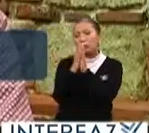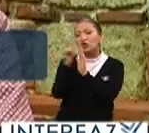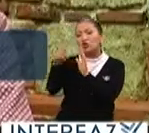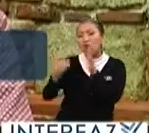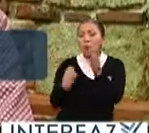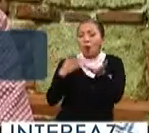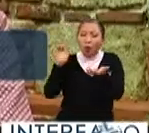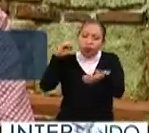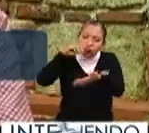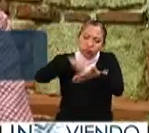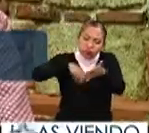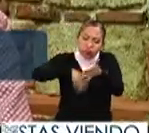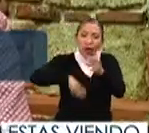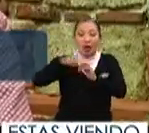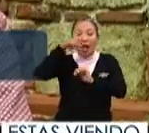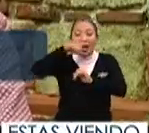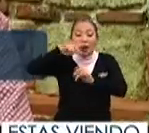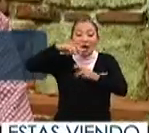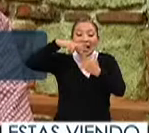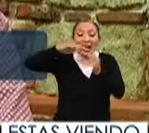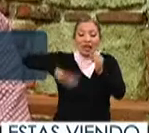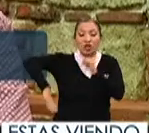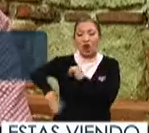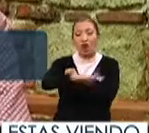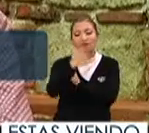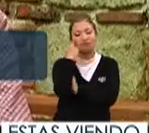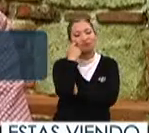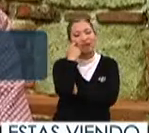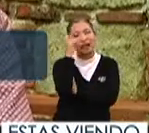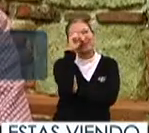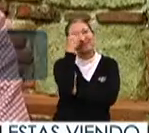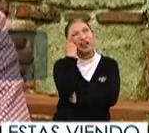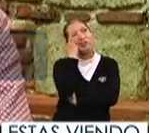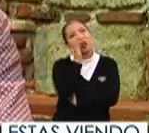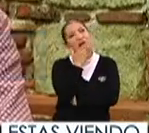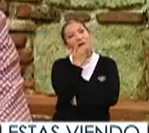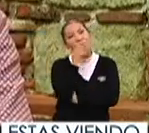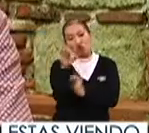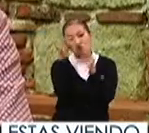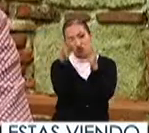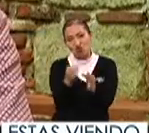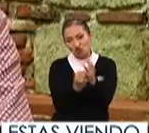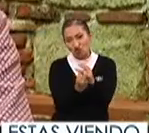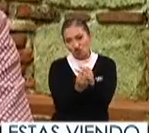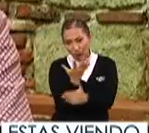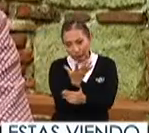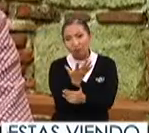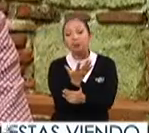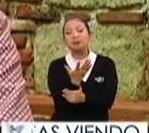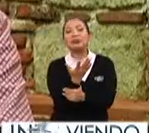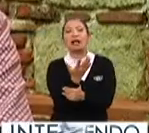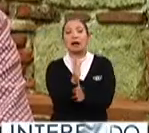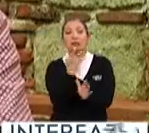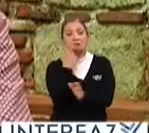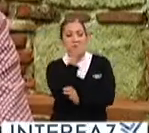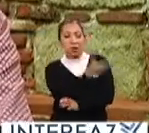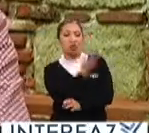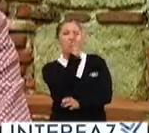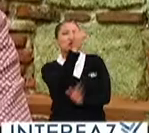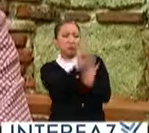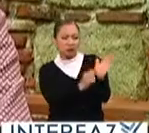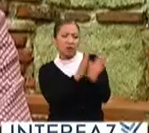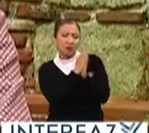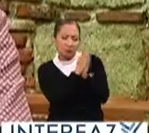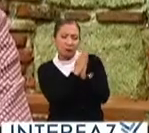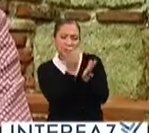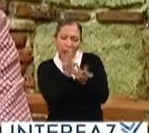adaptación de una lengua de la región. Sin haber vuelvo, bueno, pues propuso que fuera algo completamente original y nada, me pidió un par de meses